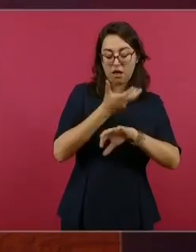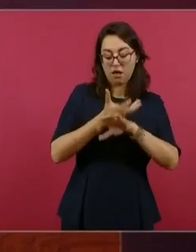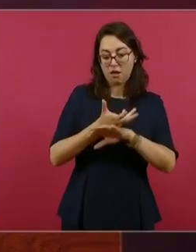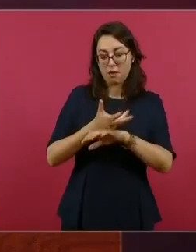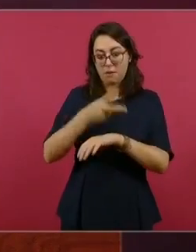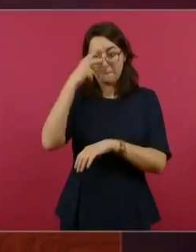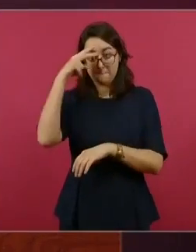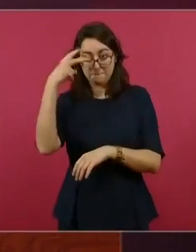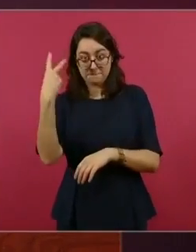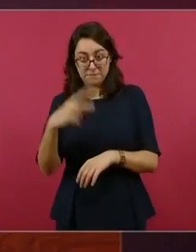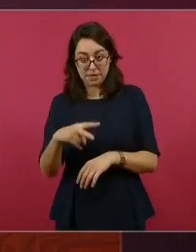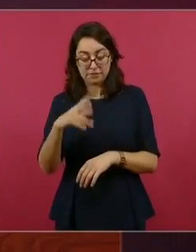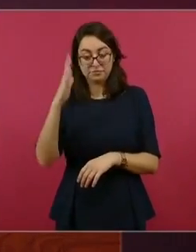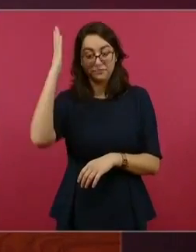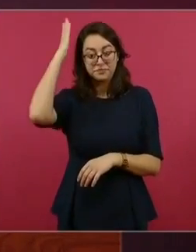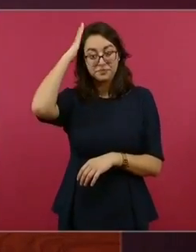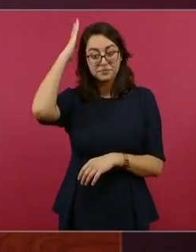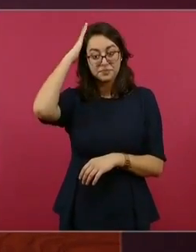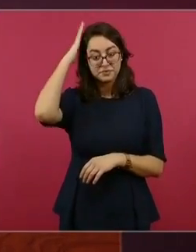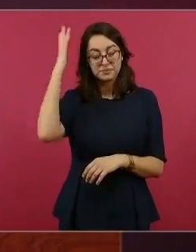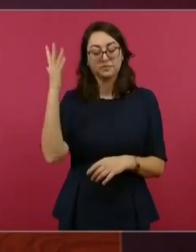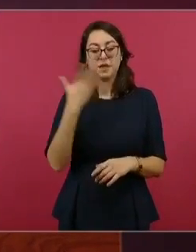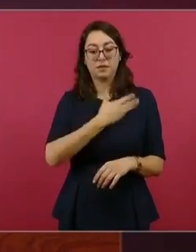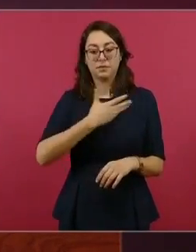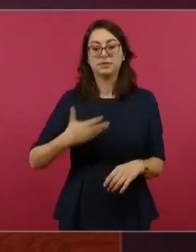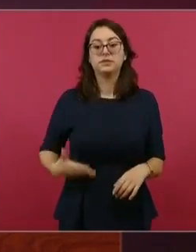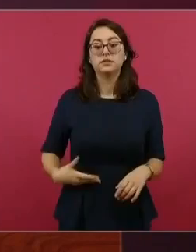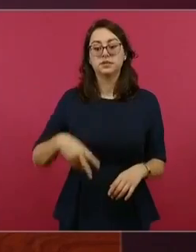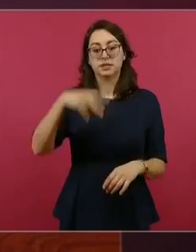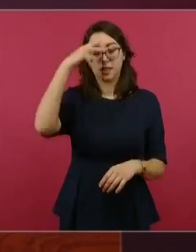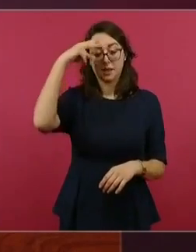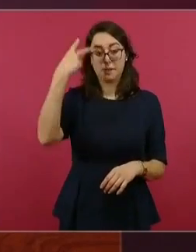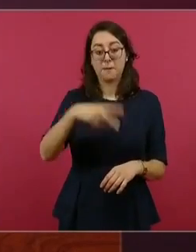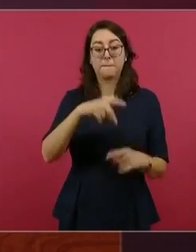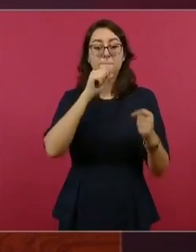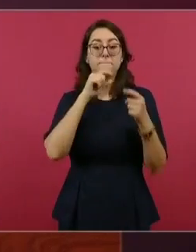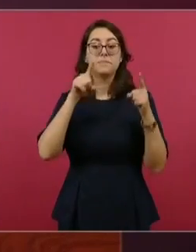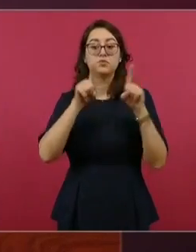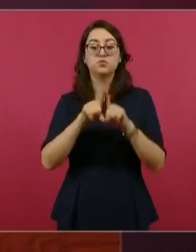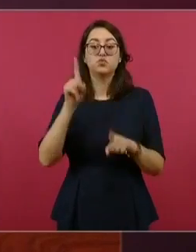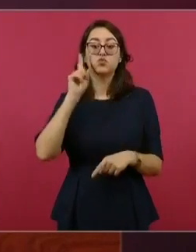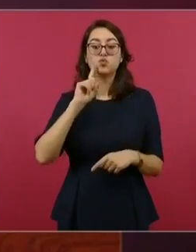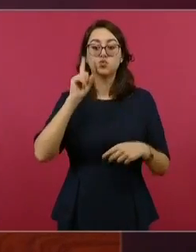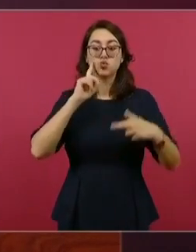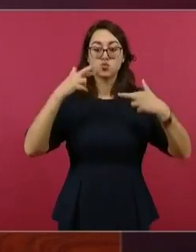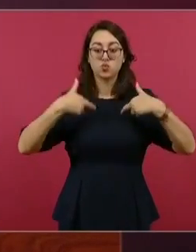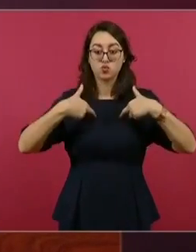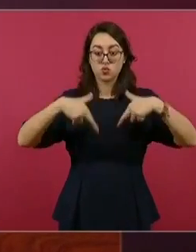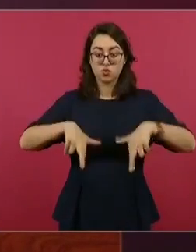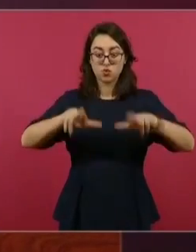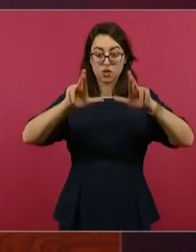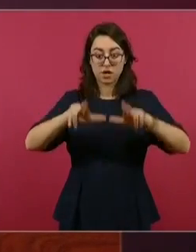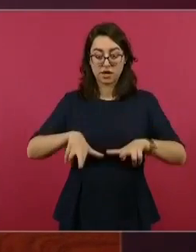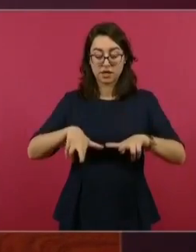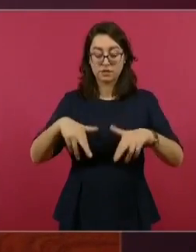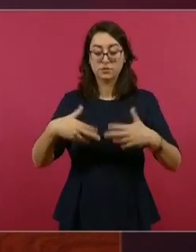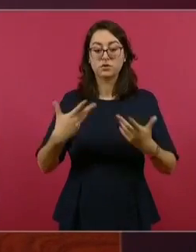y la asesora de Seguridad Nacional de la Casa Blanca, Elizabeth Sherwood Randall.